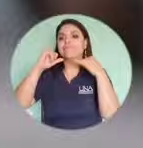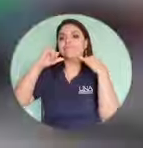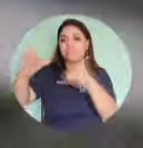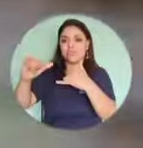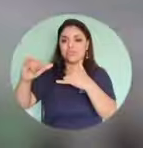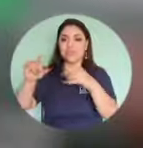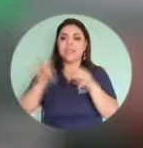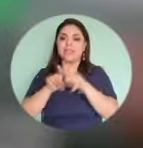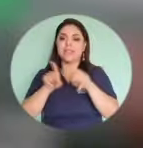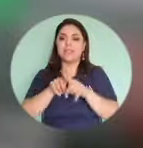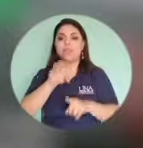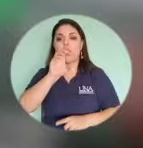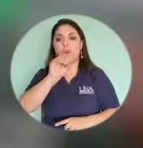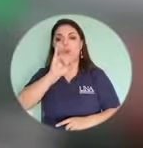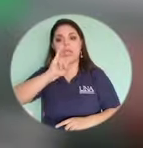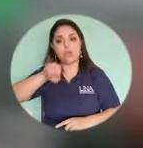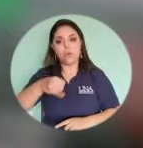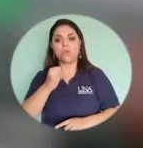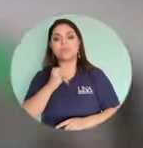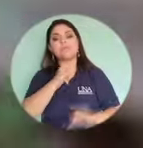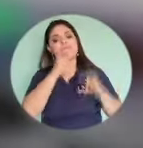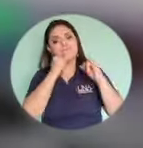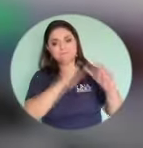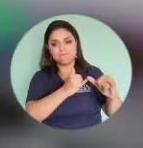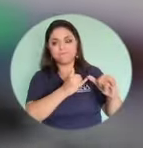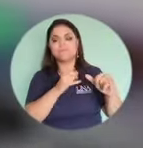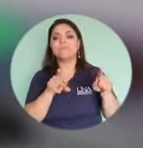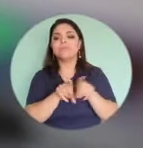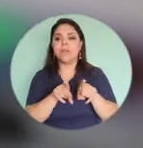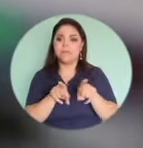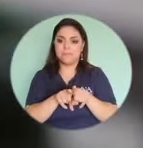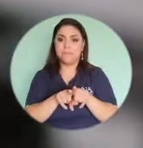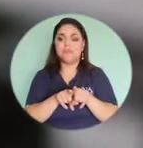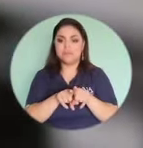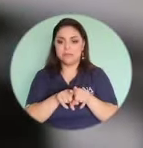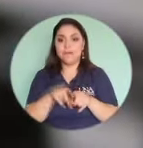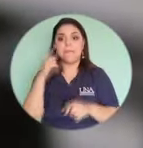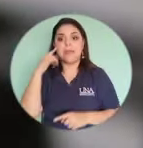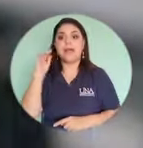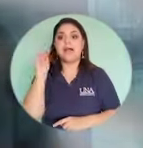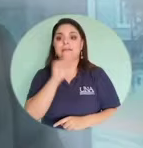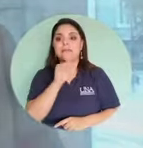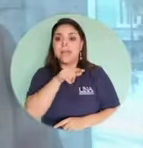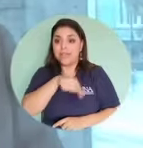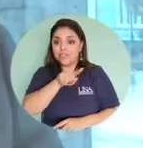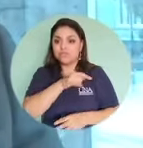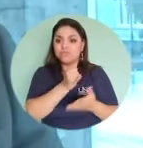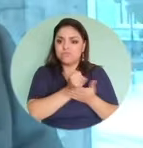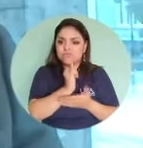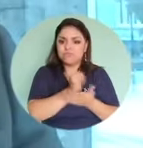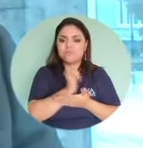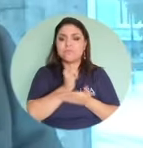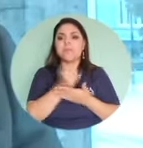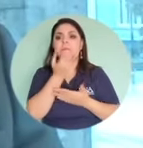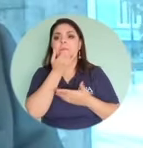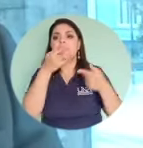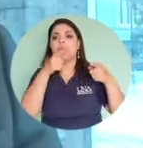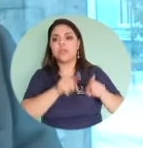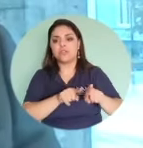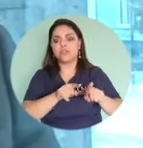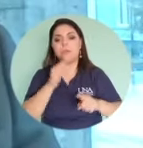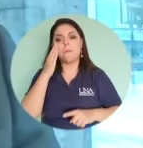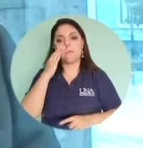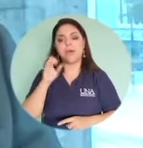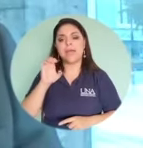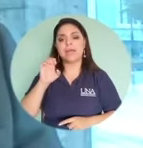además de interponer la denuncia ante el organismo de investigación judicial que es competente analizar e investigar los